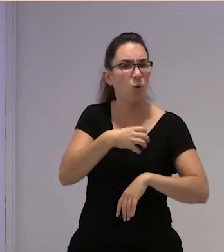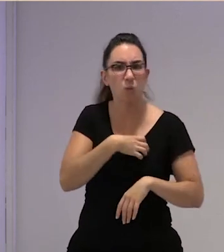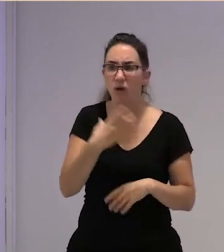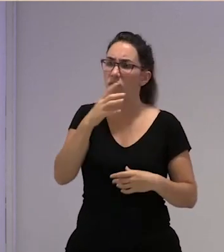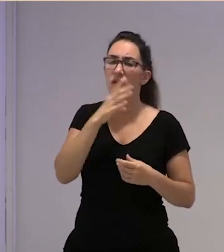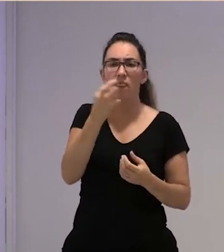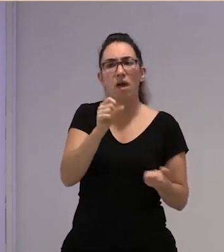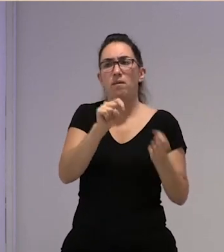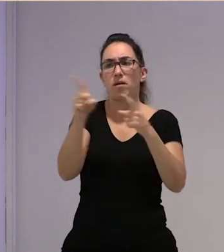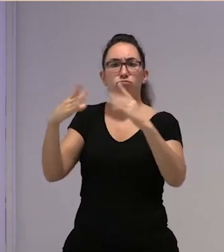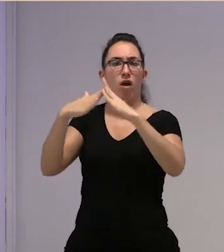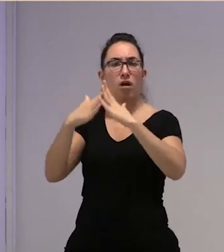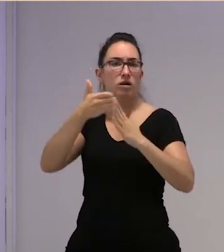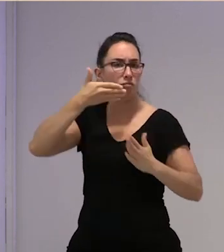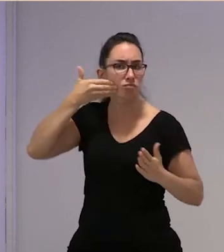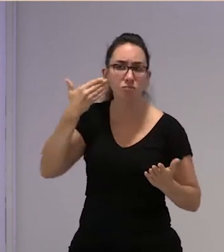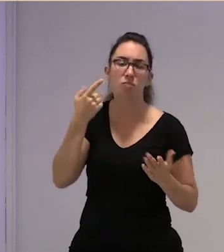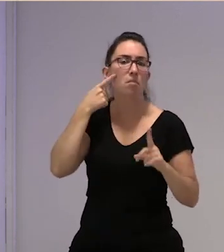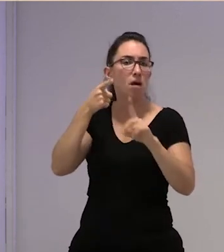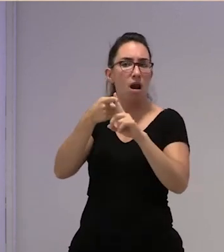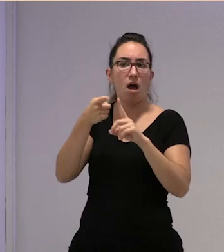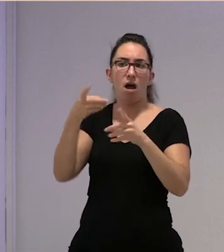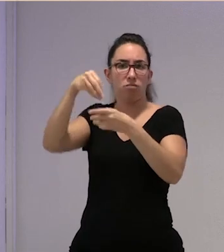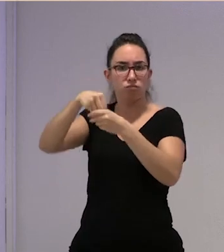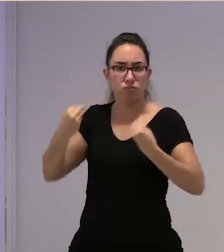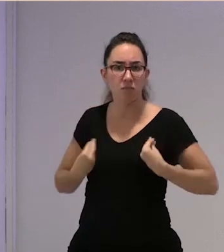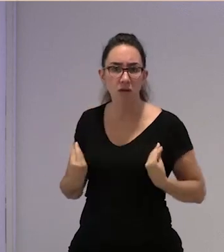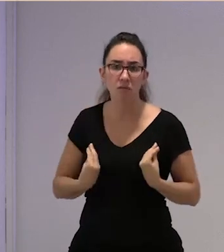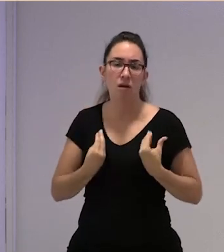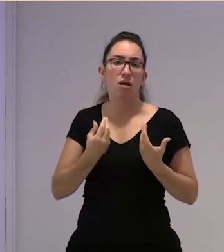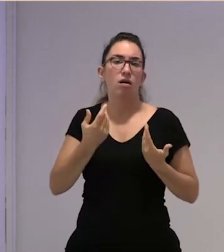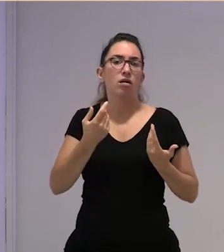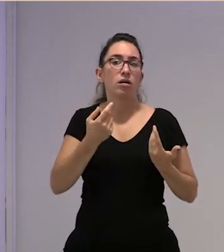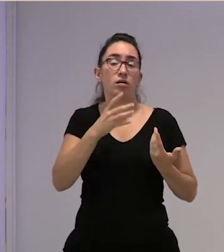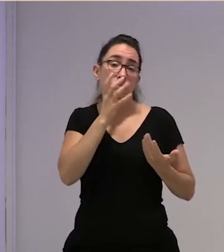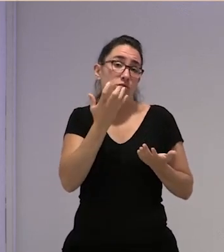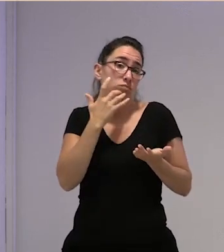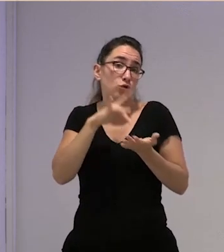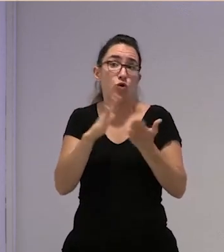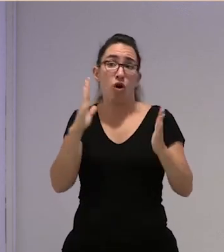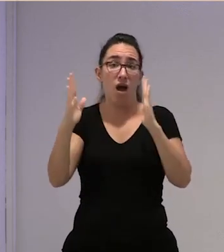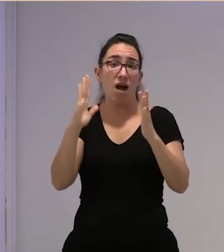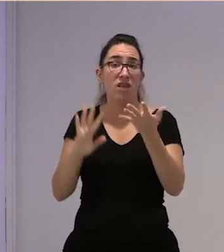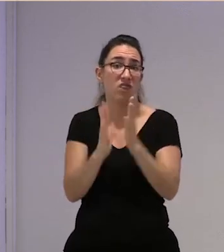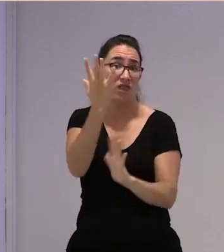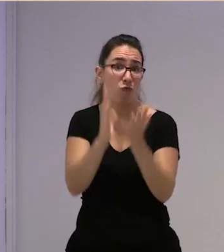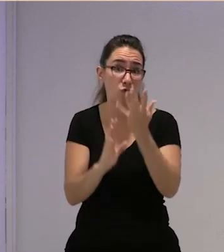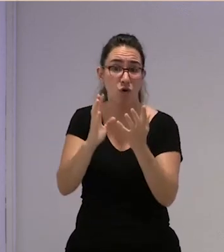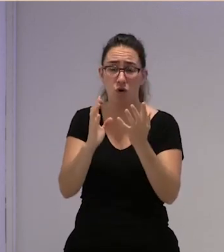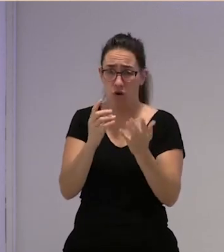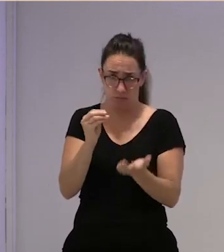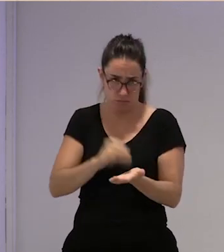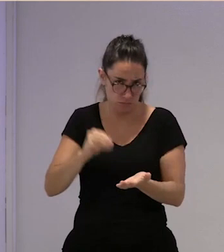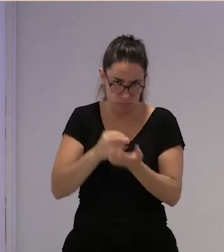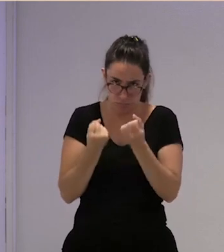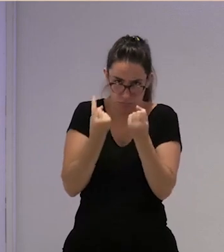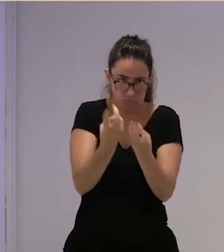ningún sitio para que se queden cuando ocurren asentamientos que es cada dos por tres